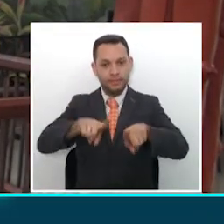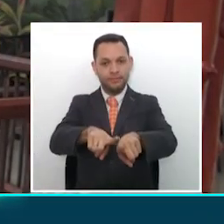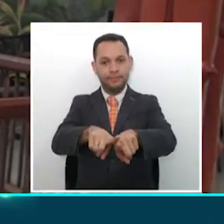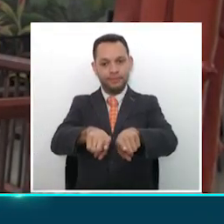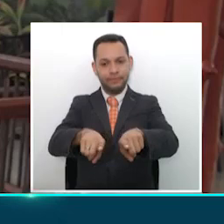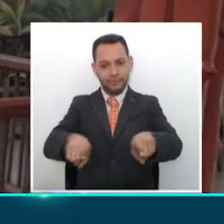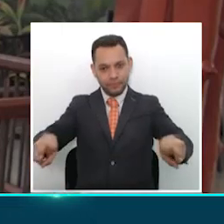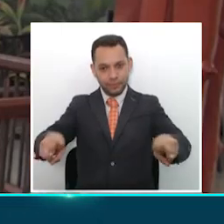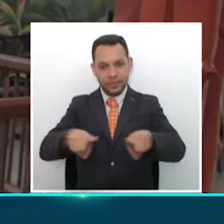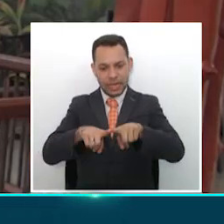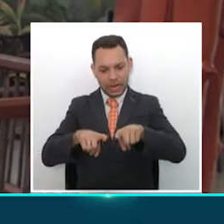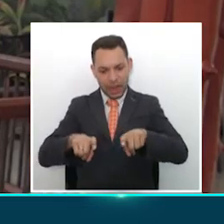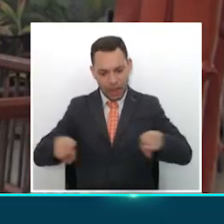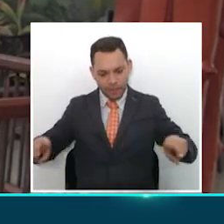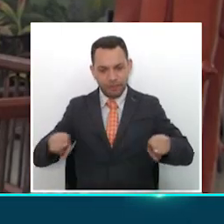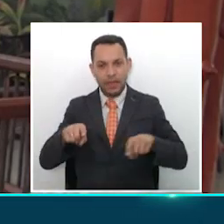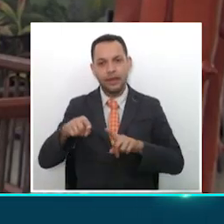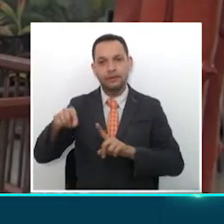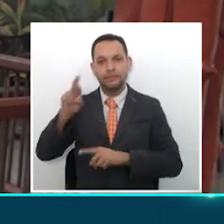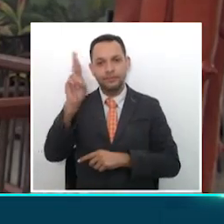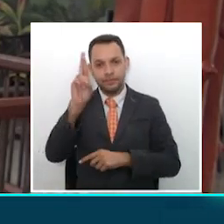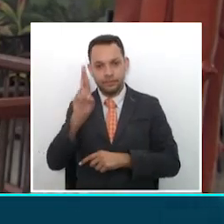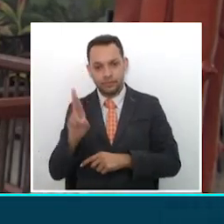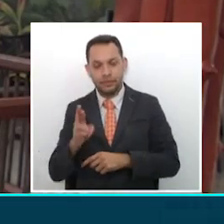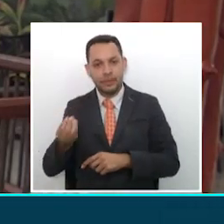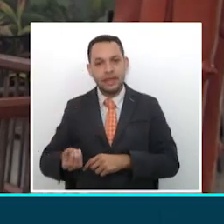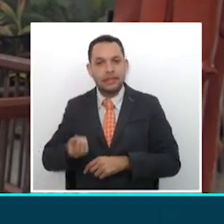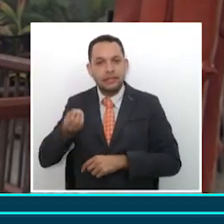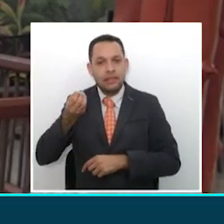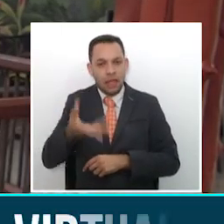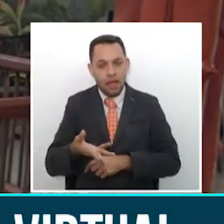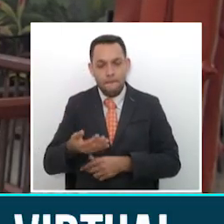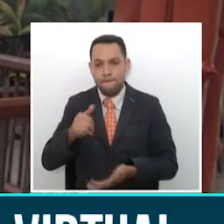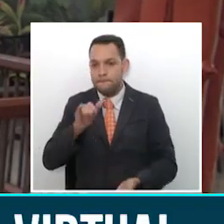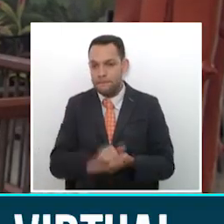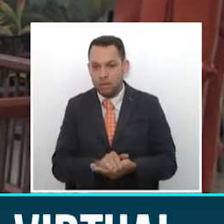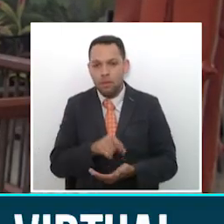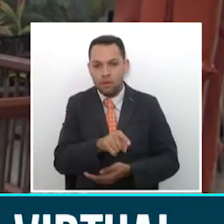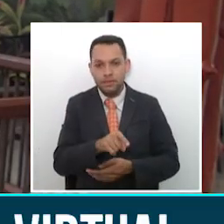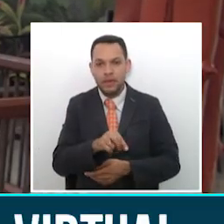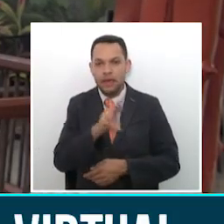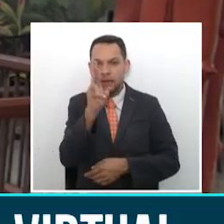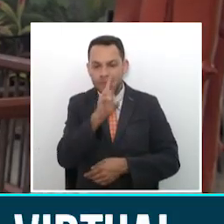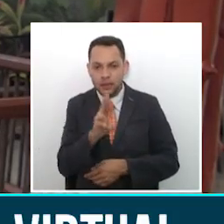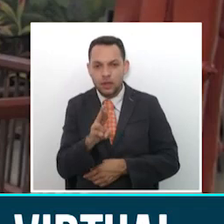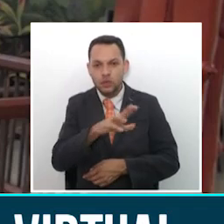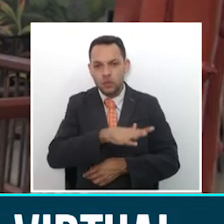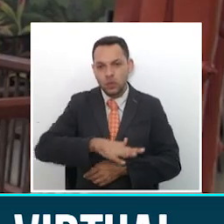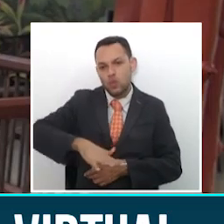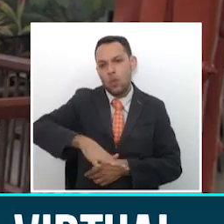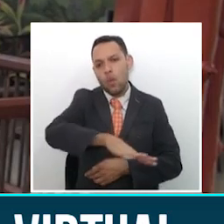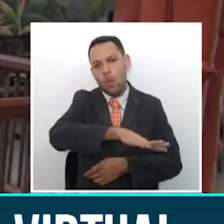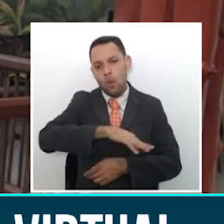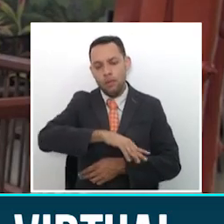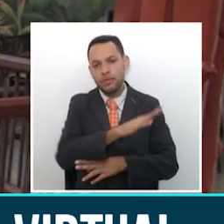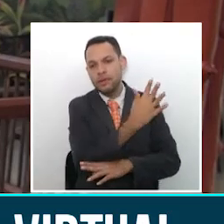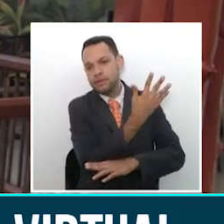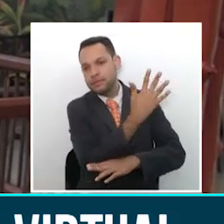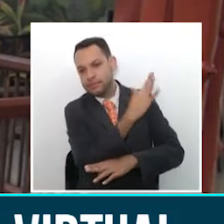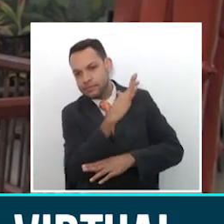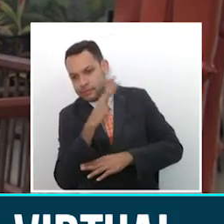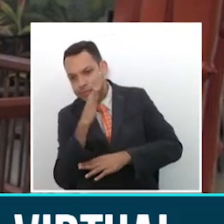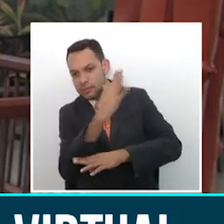hace un aporte muy importante al mundo ya que la mitad de su territorio está en bosque natural.